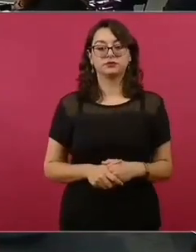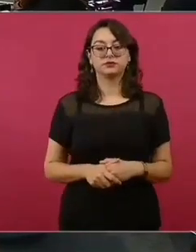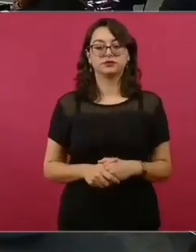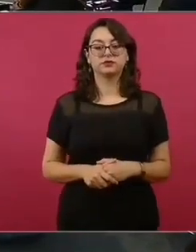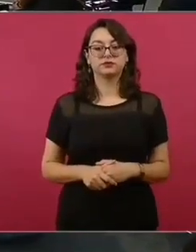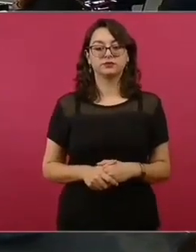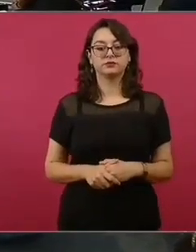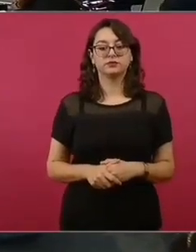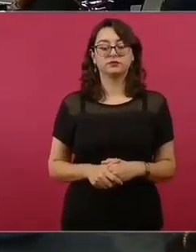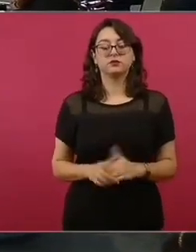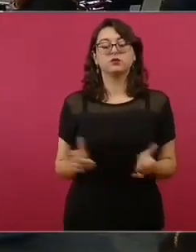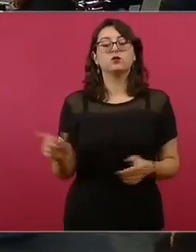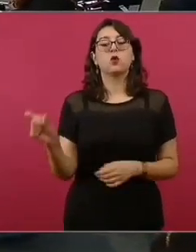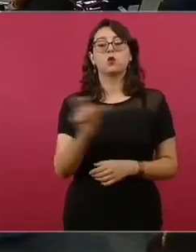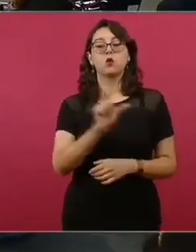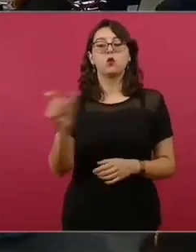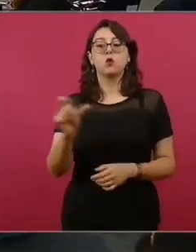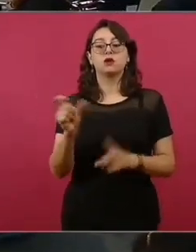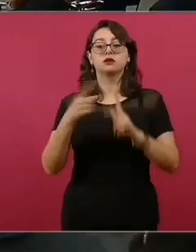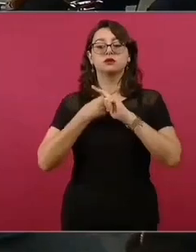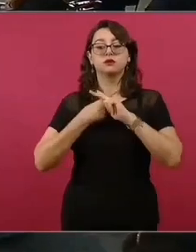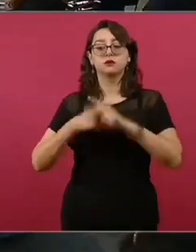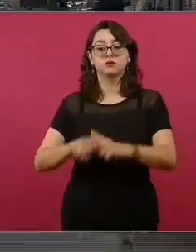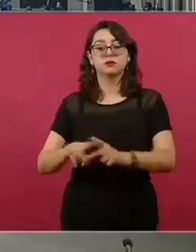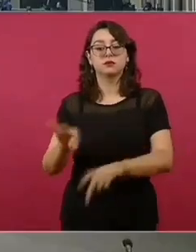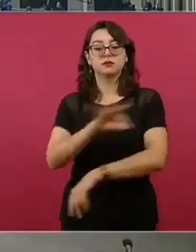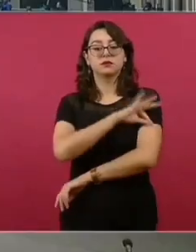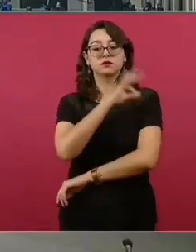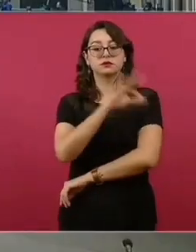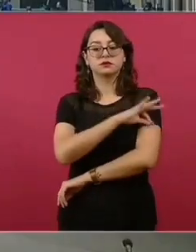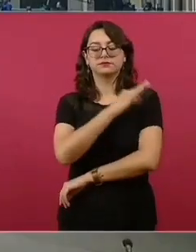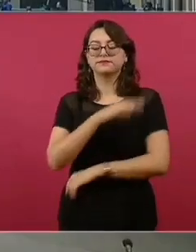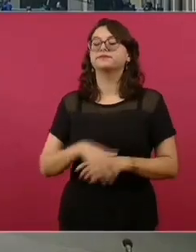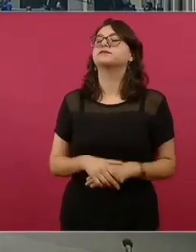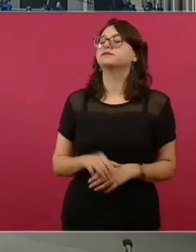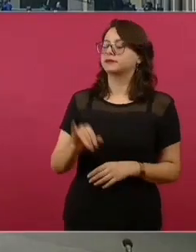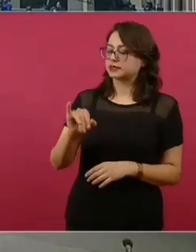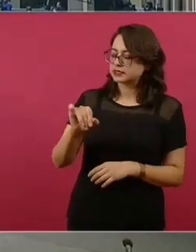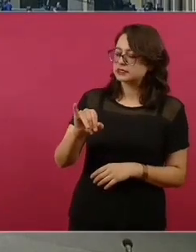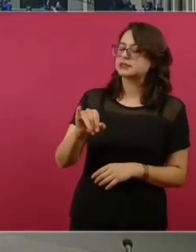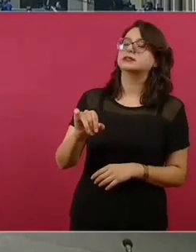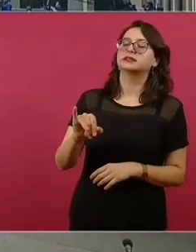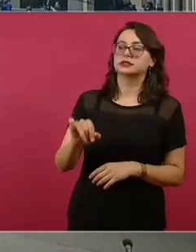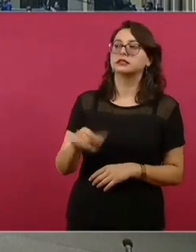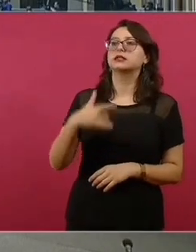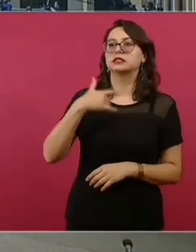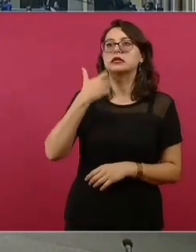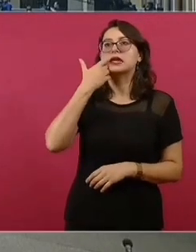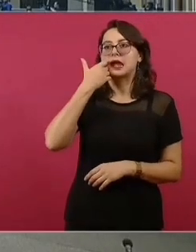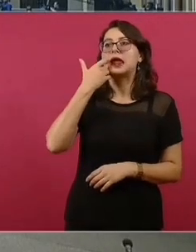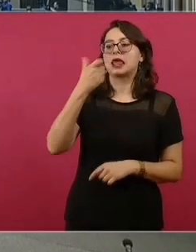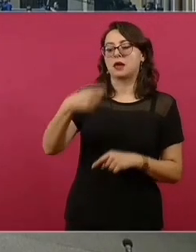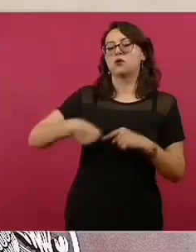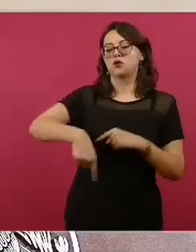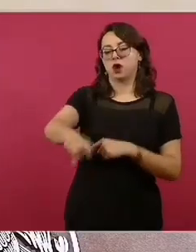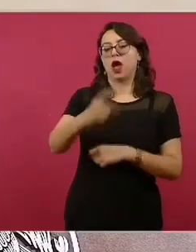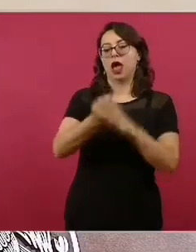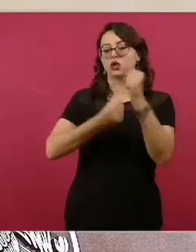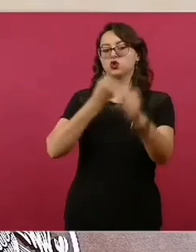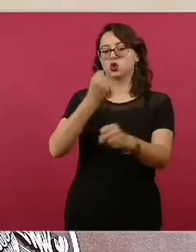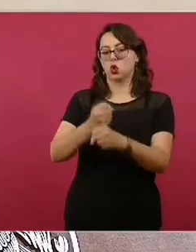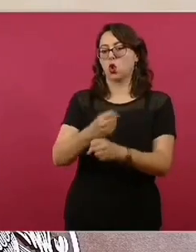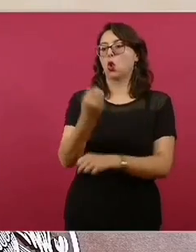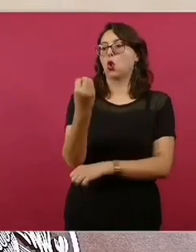¿será a partir de octubre? ¿A partir de octubre empezará? Efectivamente, tenemos preferencia de iniciar esta vacunación en octubre,